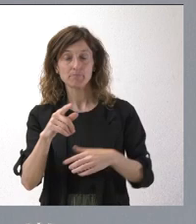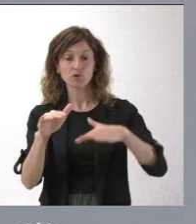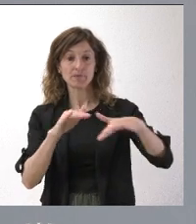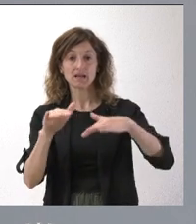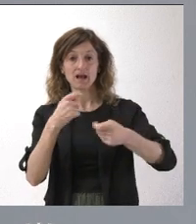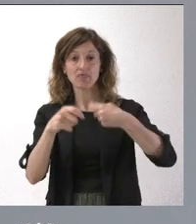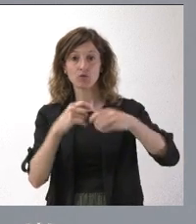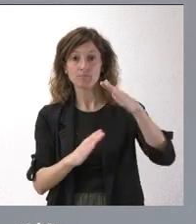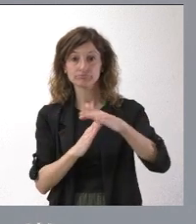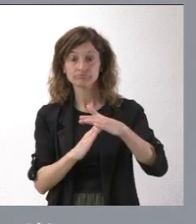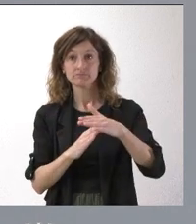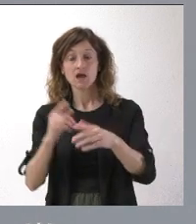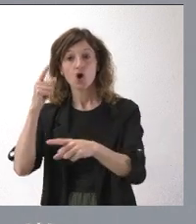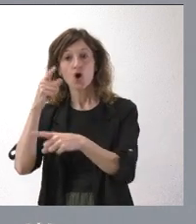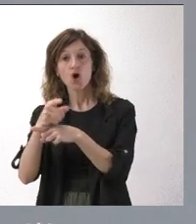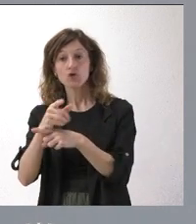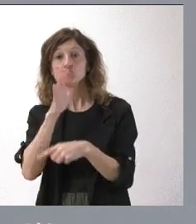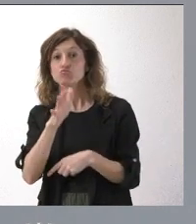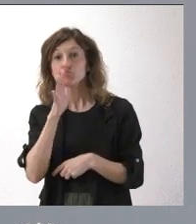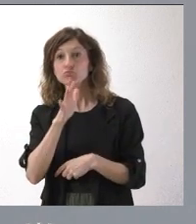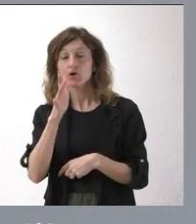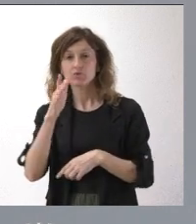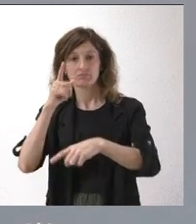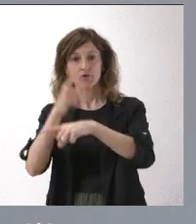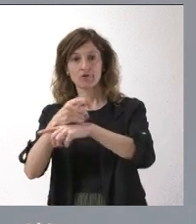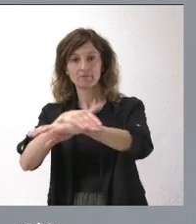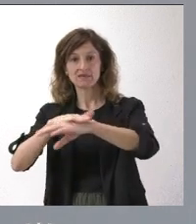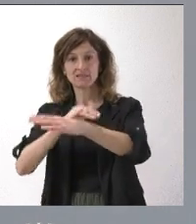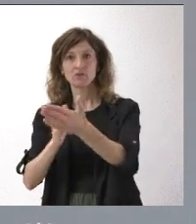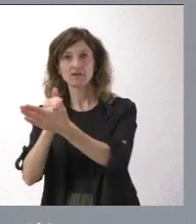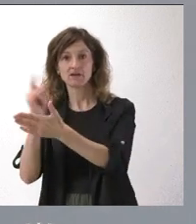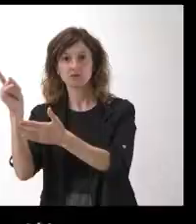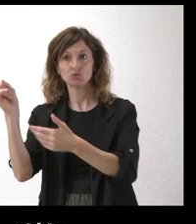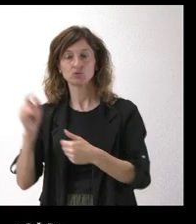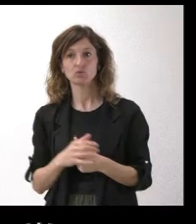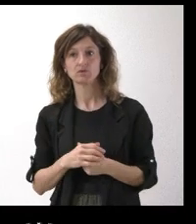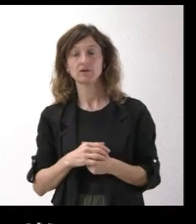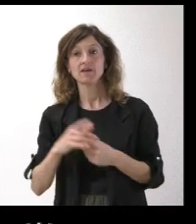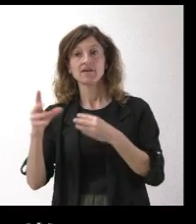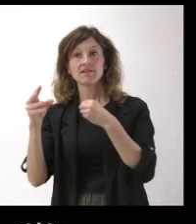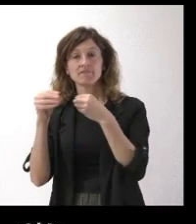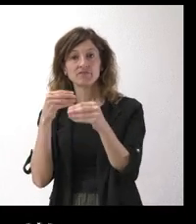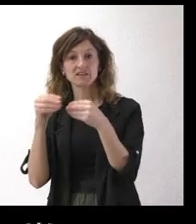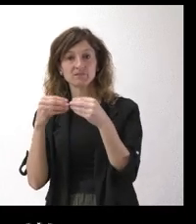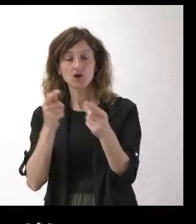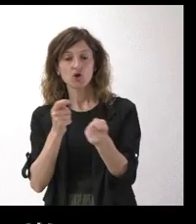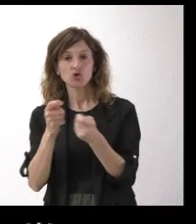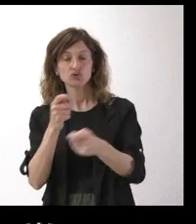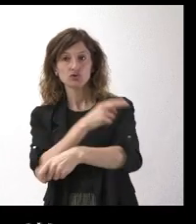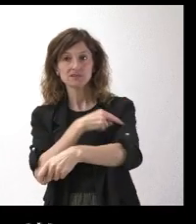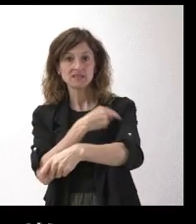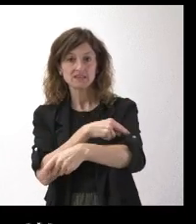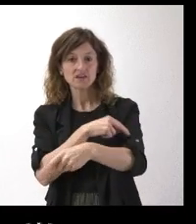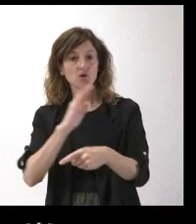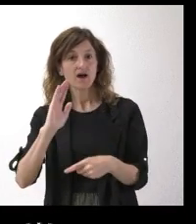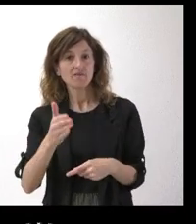y la orden que causa la paralización del mercado es la orden del Ministerio de Agricultura. La flexibilización del control sanitario, entonces, no causa